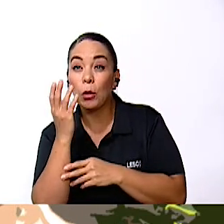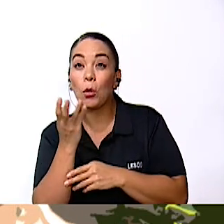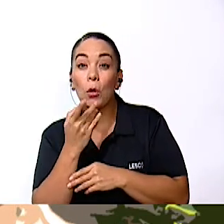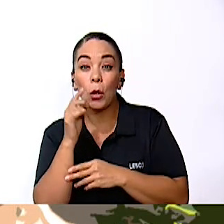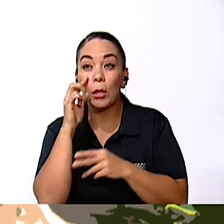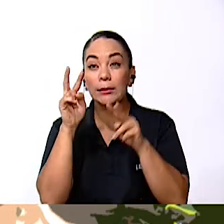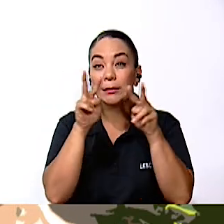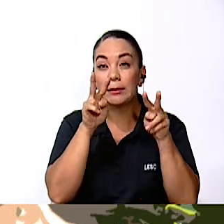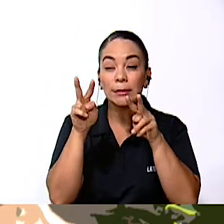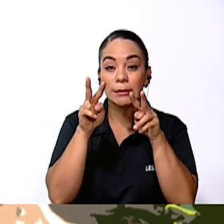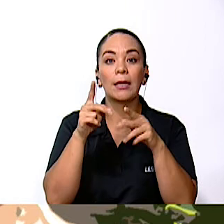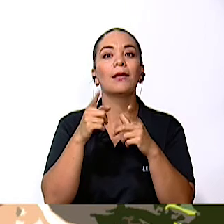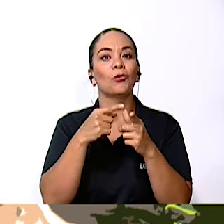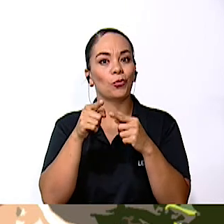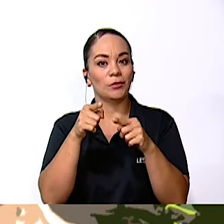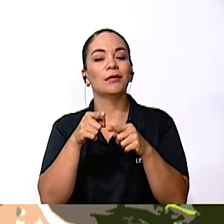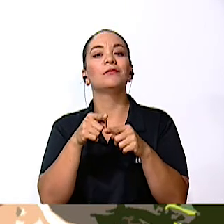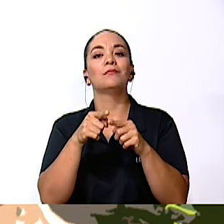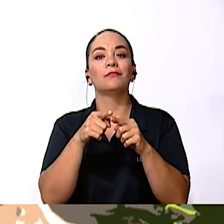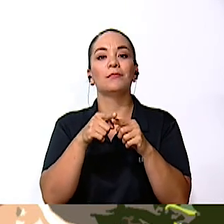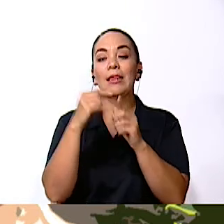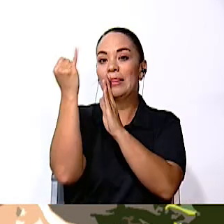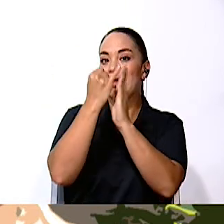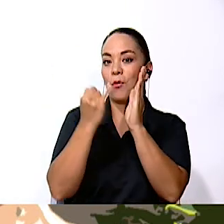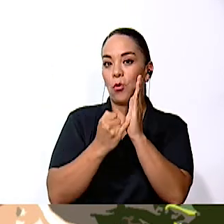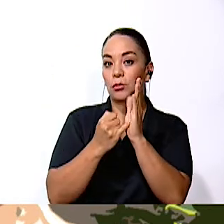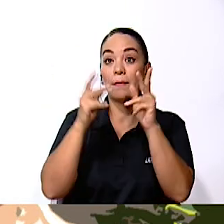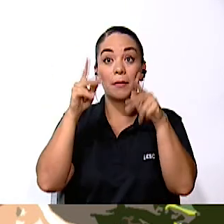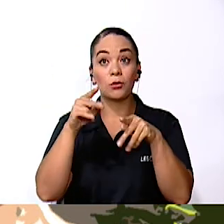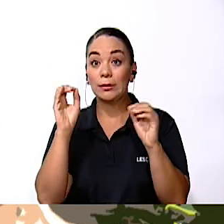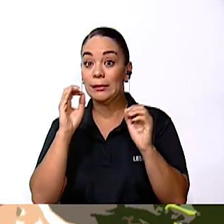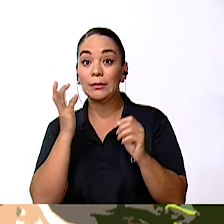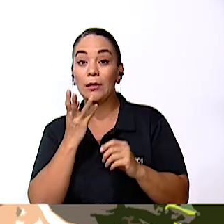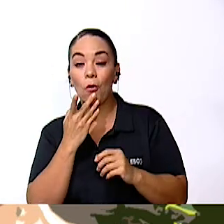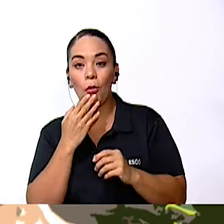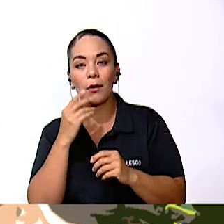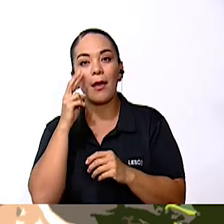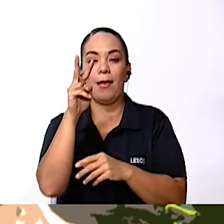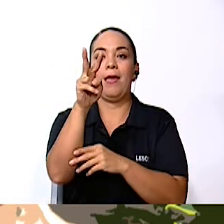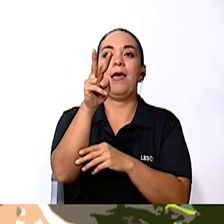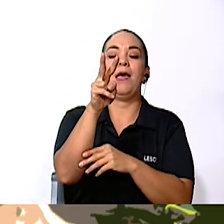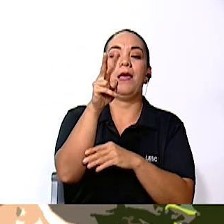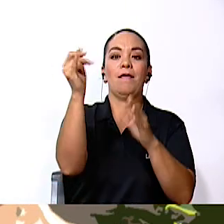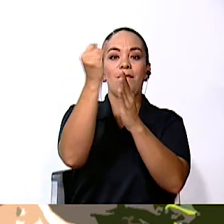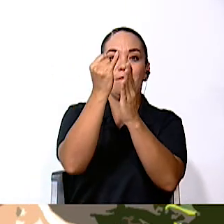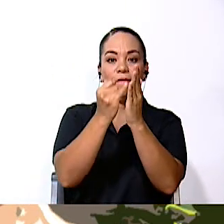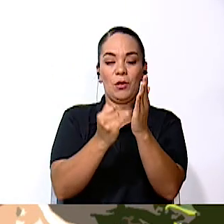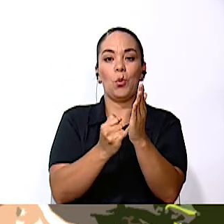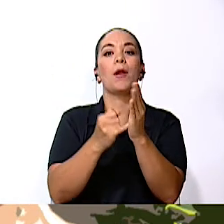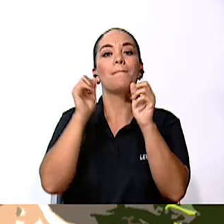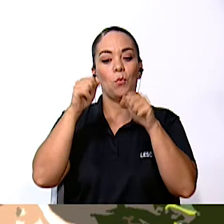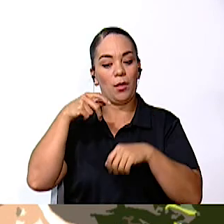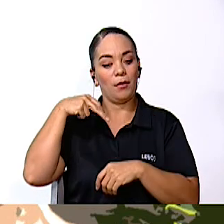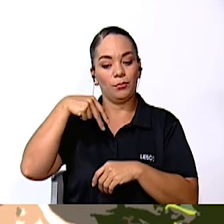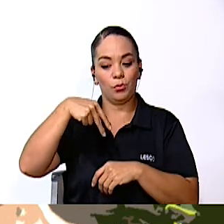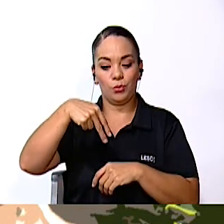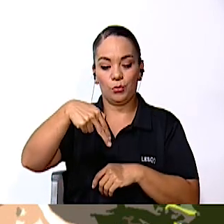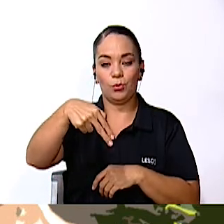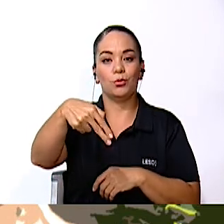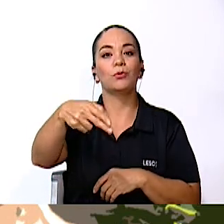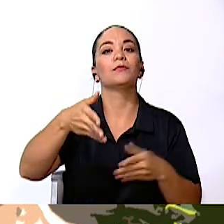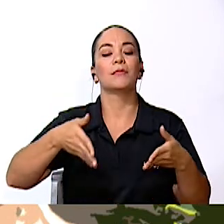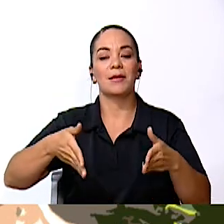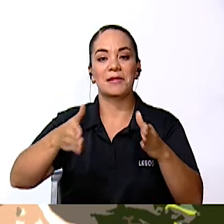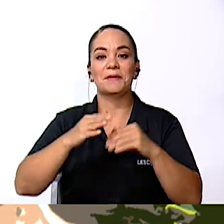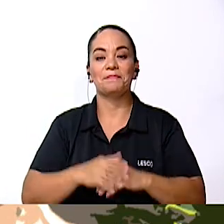También ponen figuras Para que las que No pueden reconocer Un color Por lo menos Si reconozcan la figura Y puedan cruzar Donde